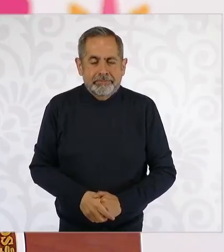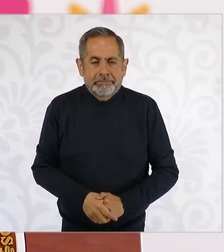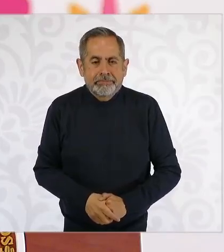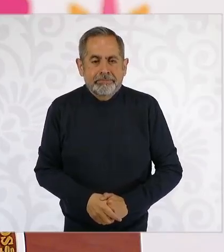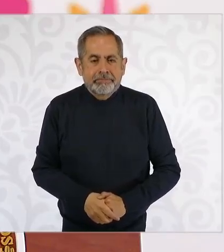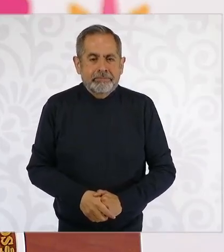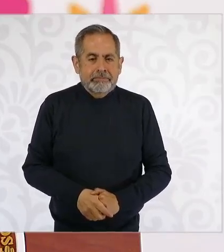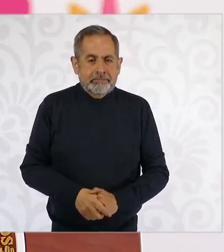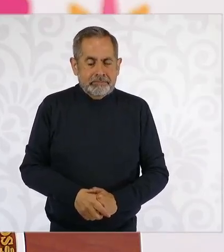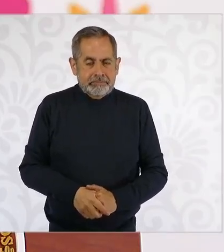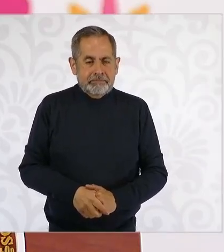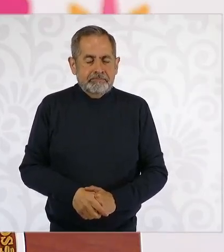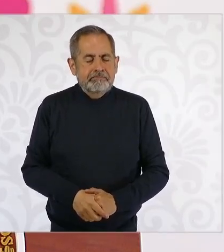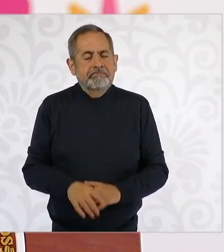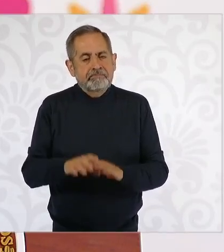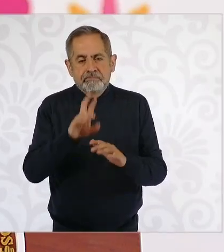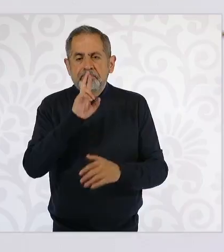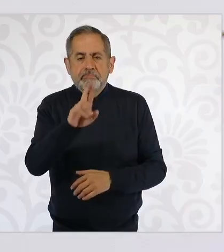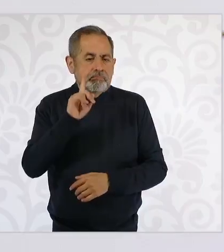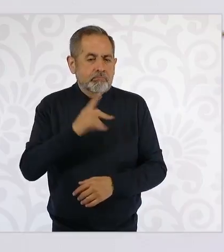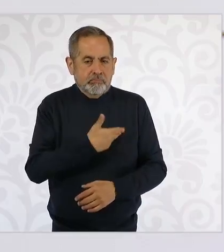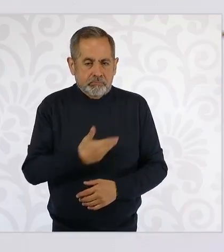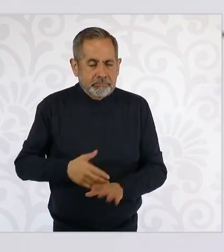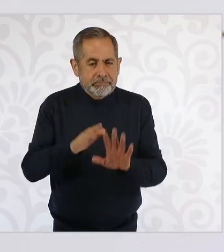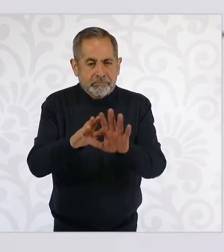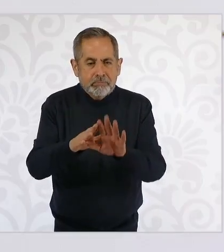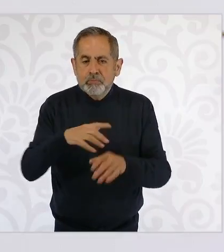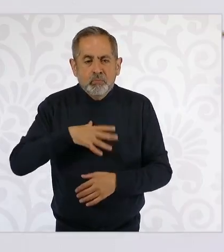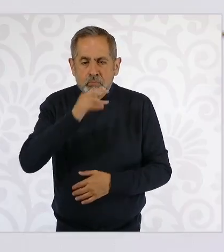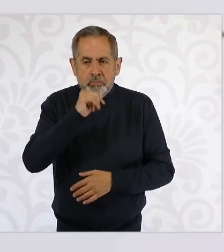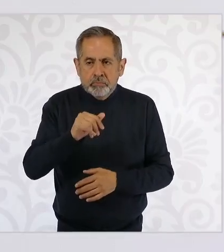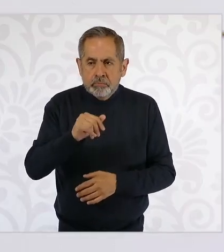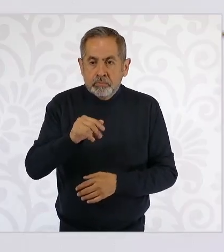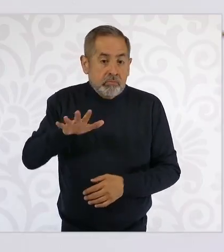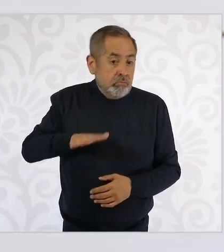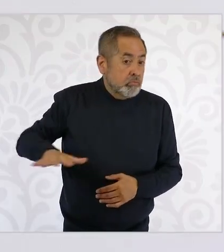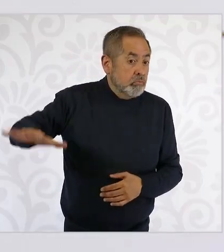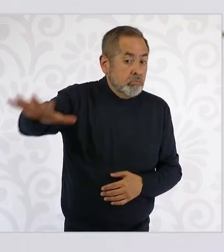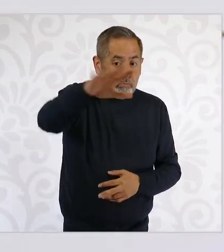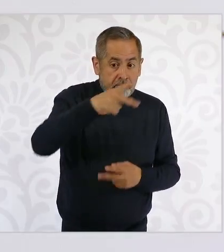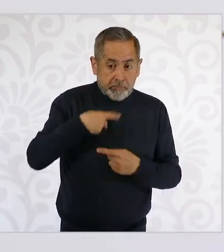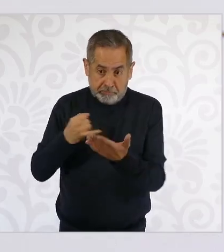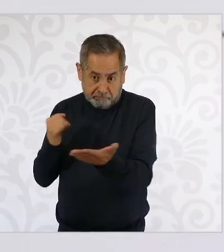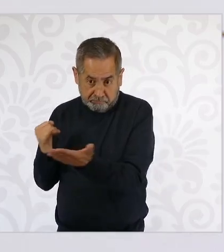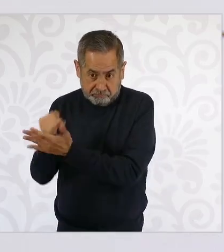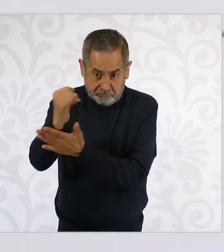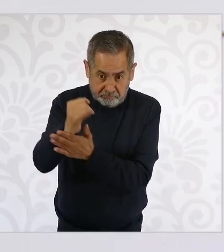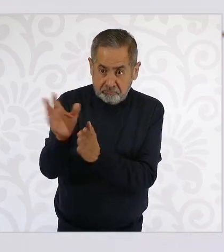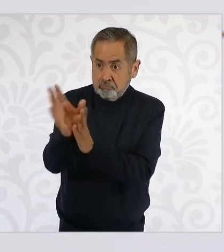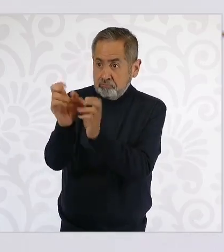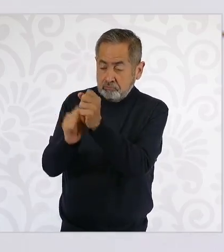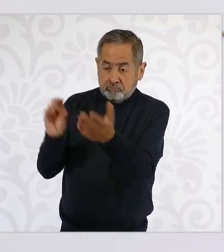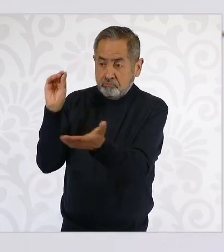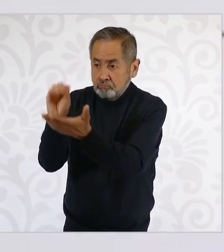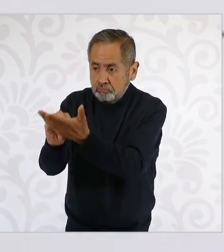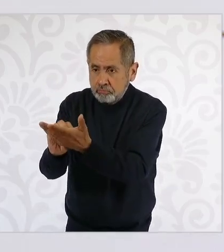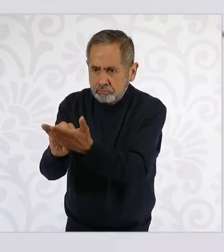No se puede negociar lo que ha decidido el pueblo y lo que ya es Constitución.